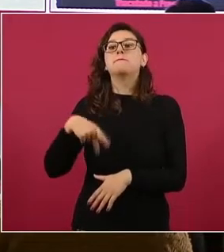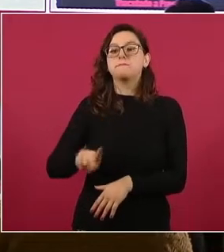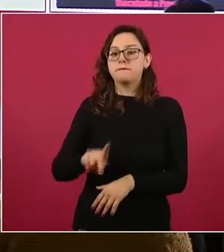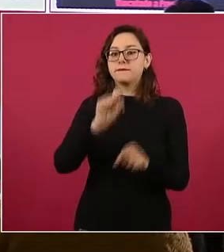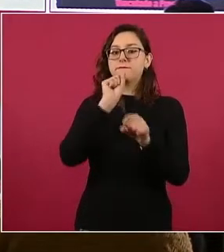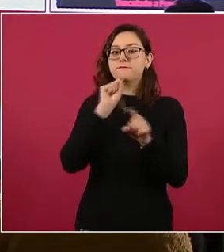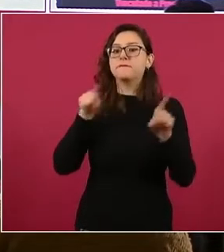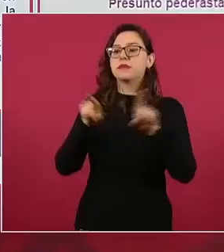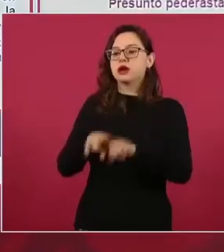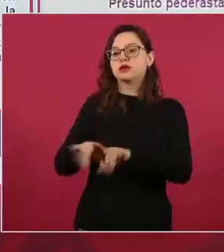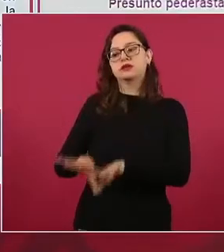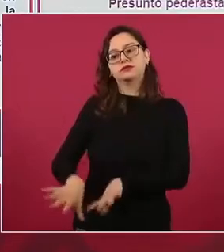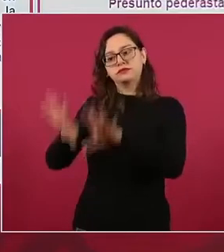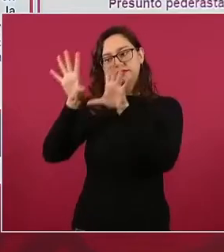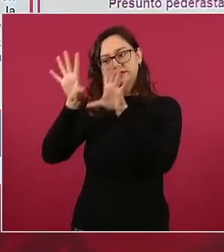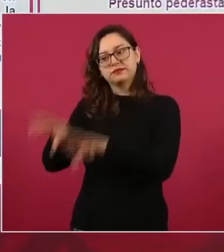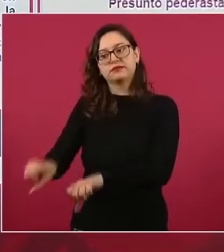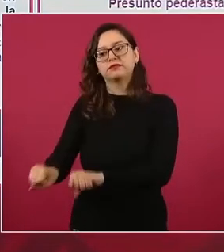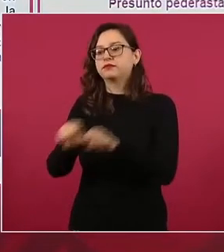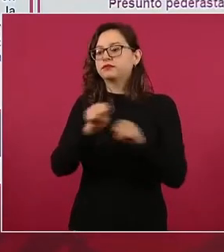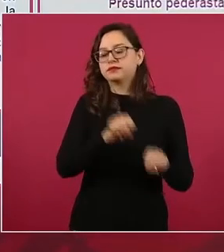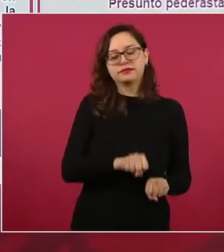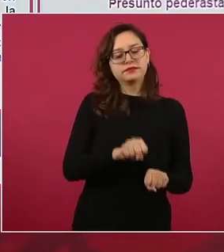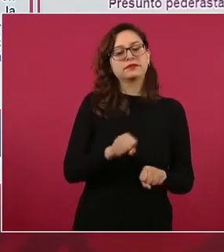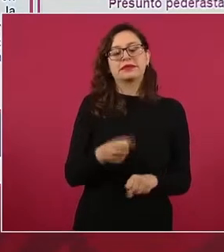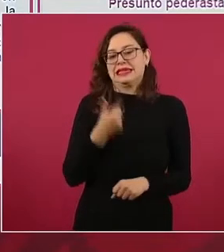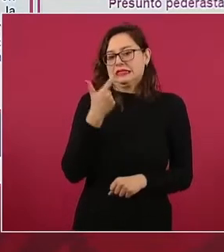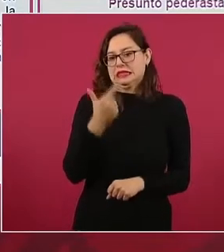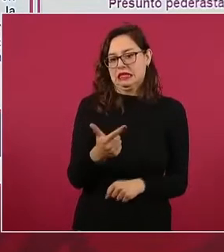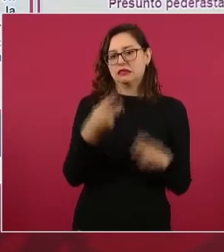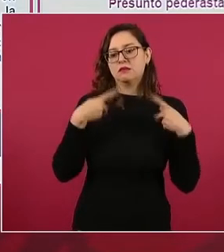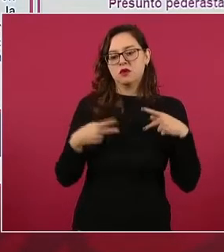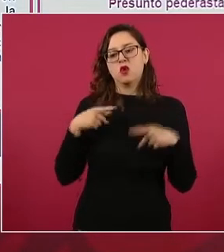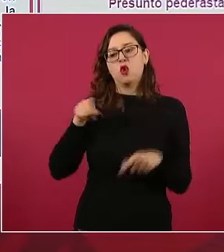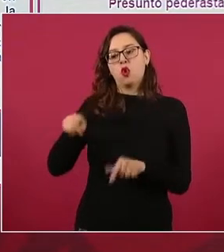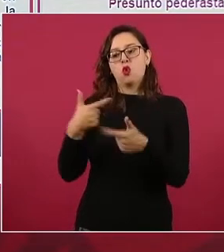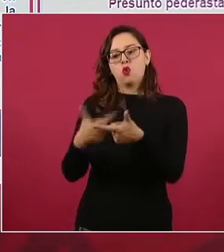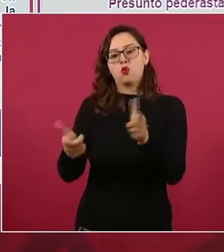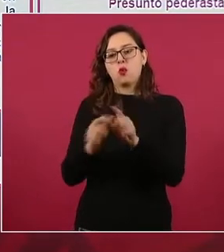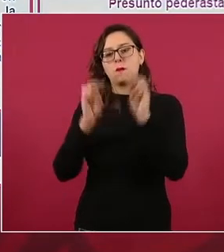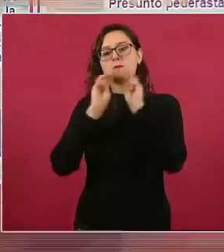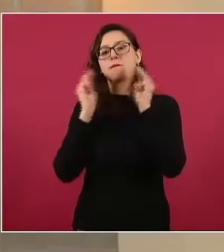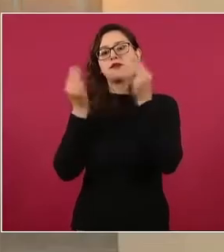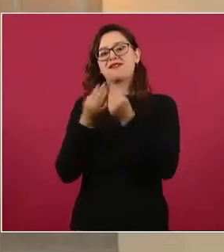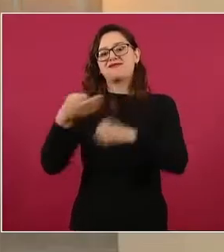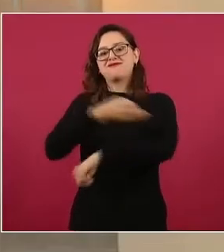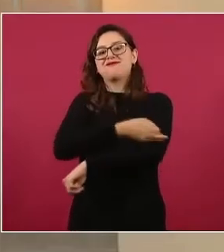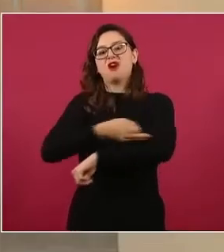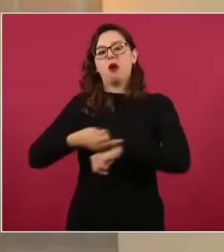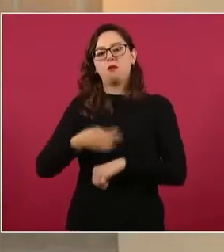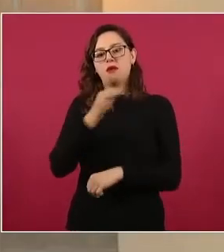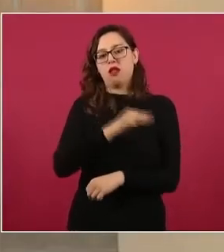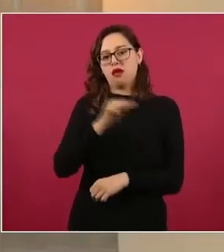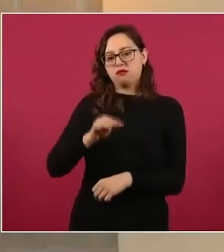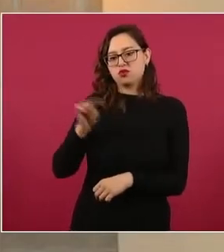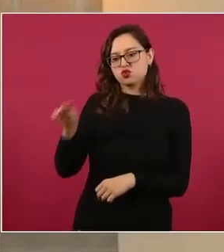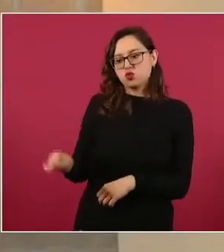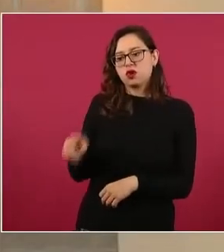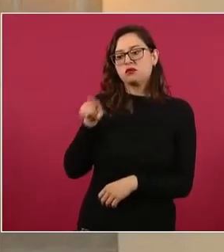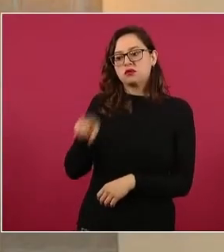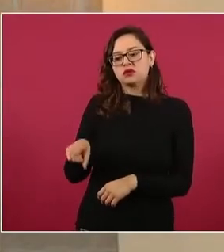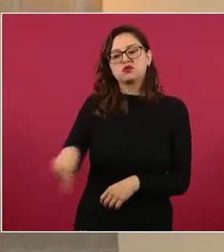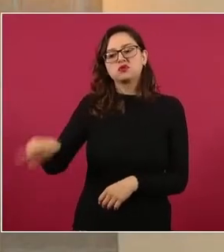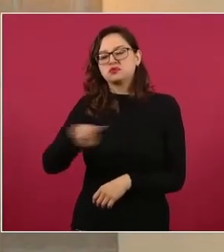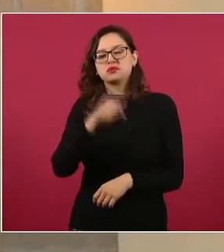pertenecen al grupo criminal de la familia michoacana, cuya tarea criminal fundamental es extorsionar a la